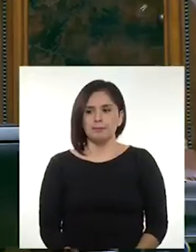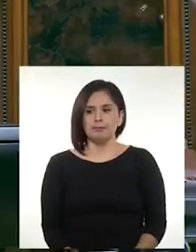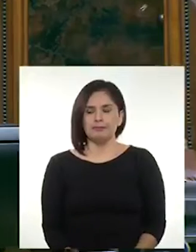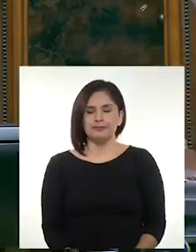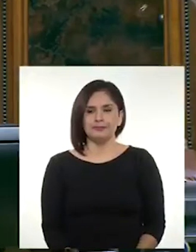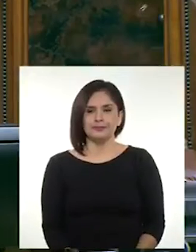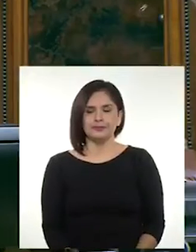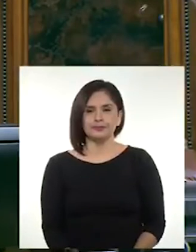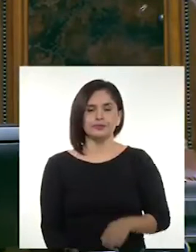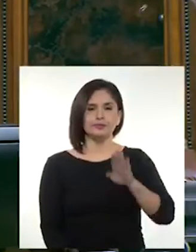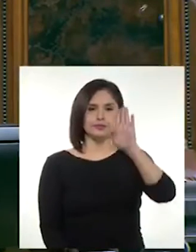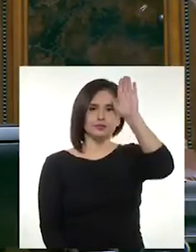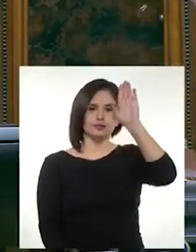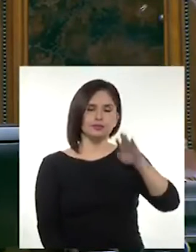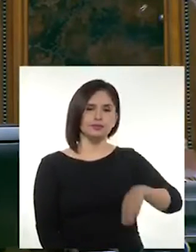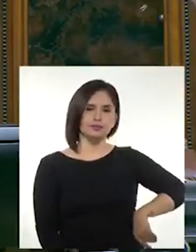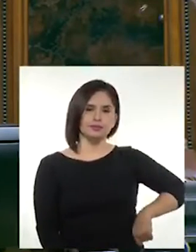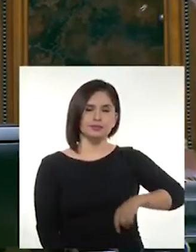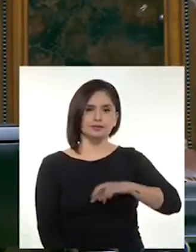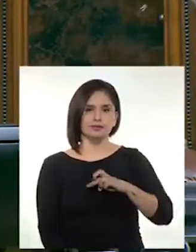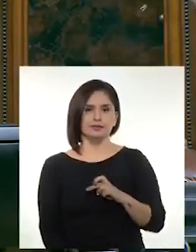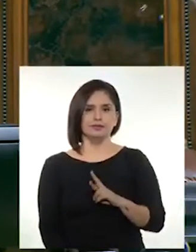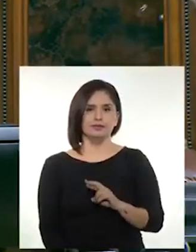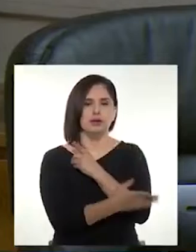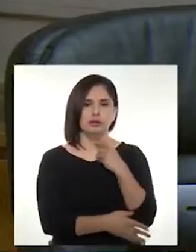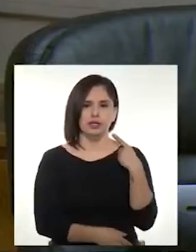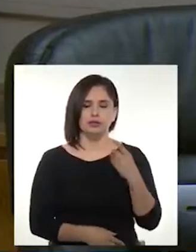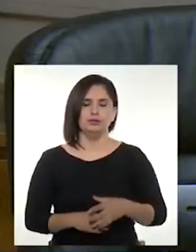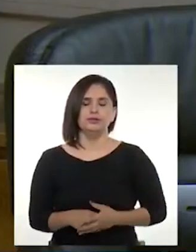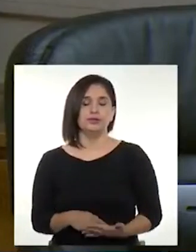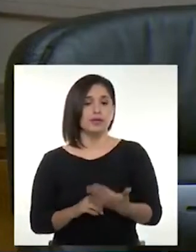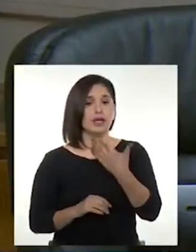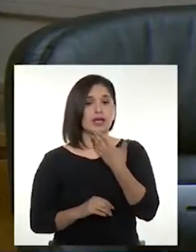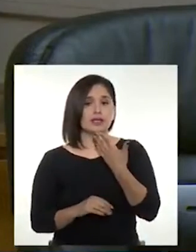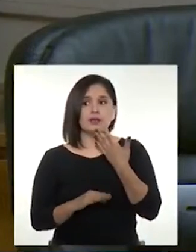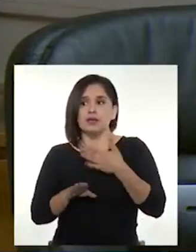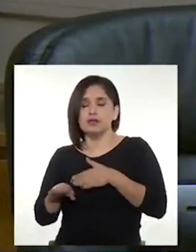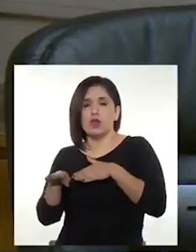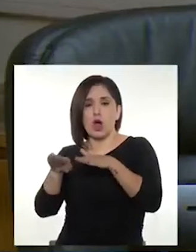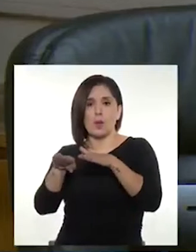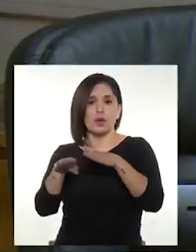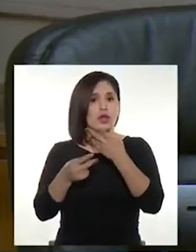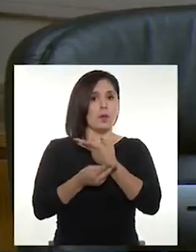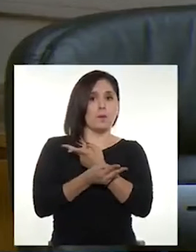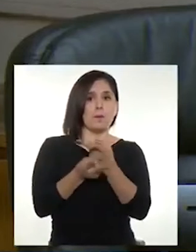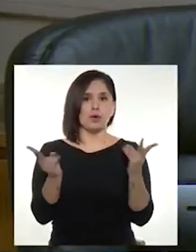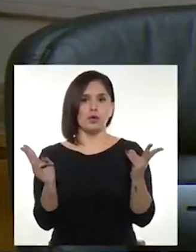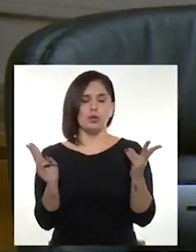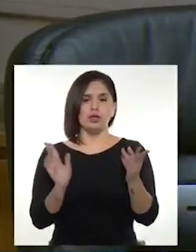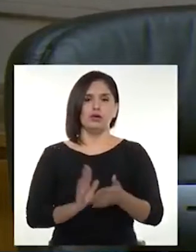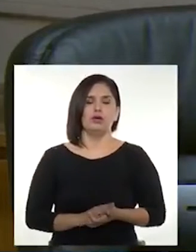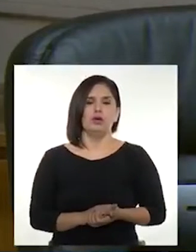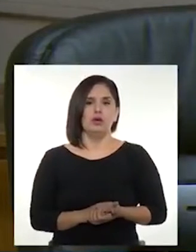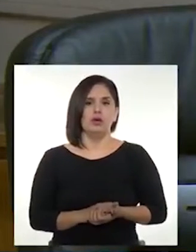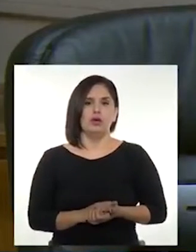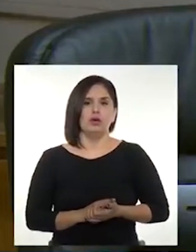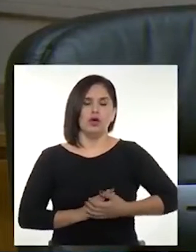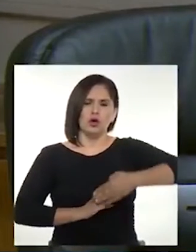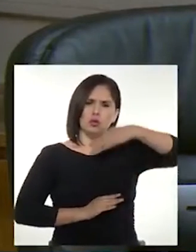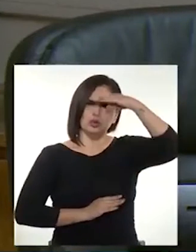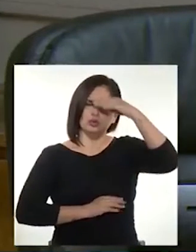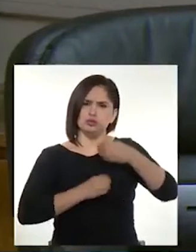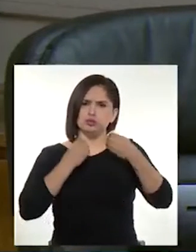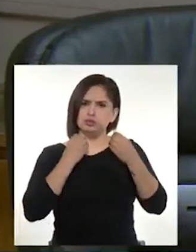editar algunas partes del contenido de la propuesta que llegó de la Cámara de Diputados. Los senadores de diversos partidos anunciaron que propondrán